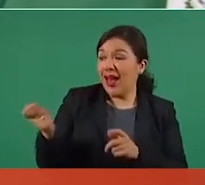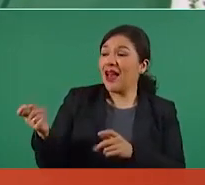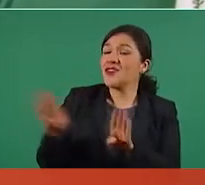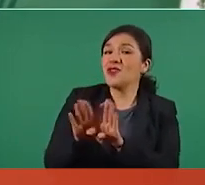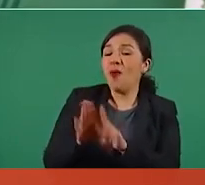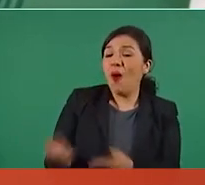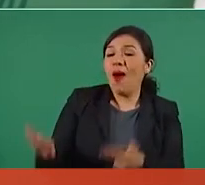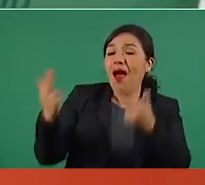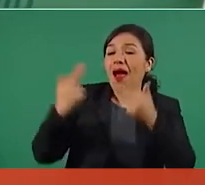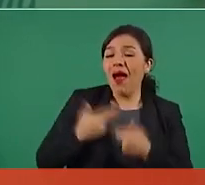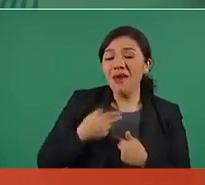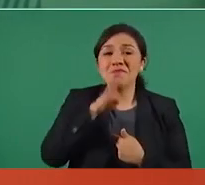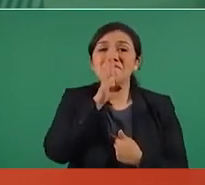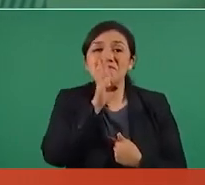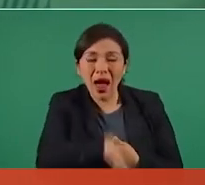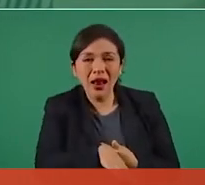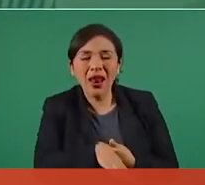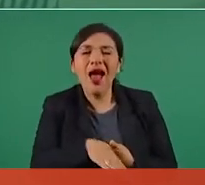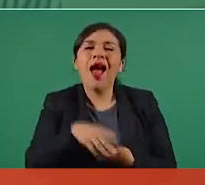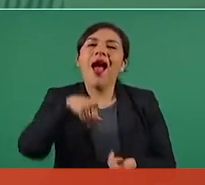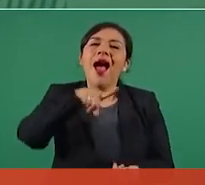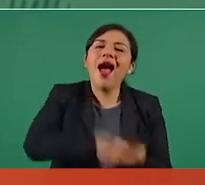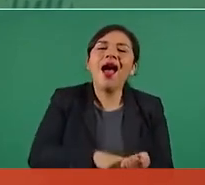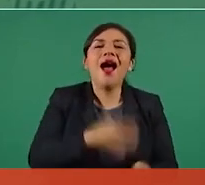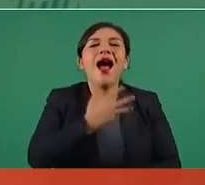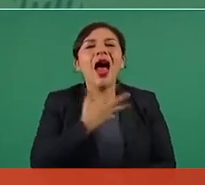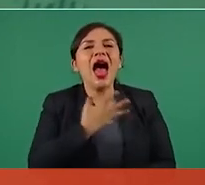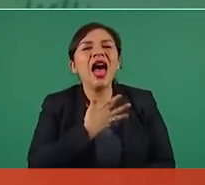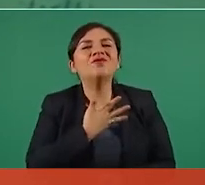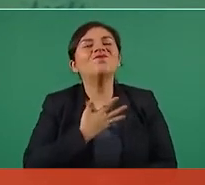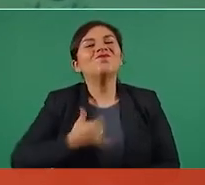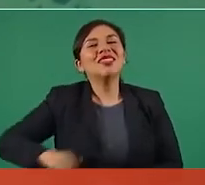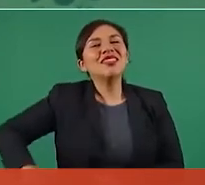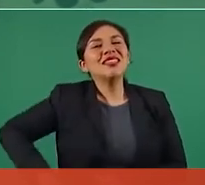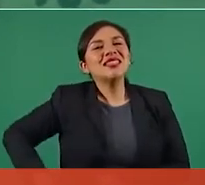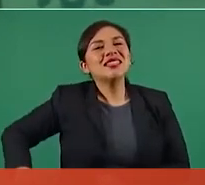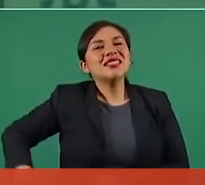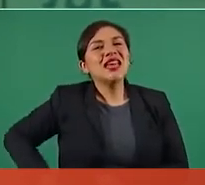intereses porque